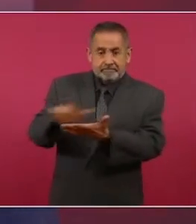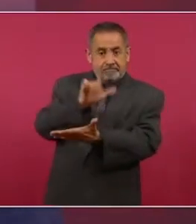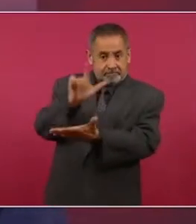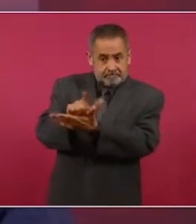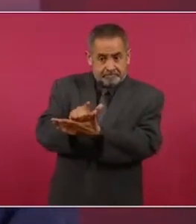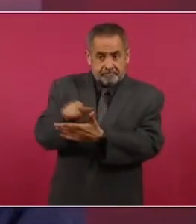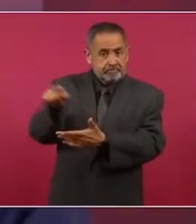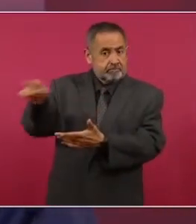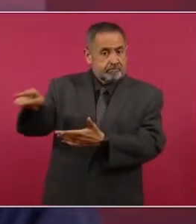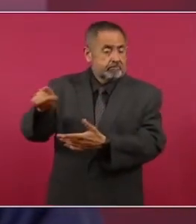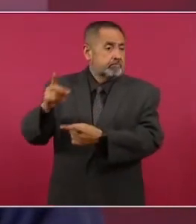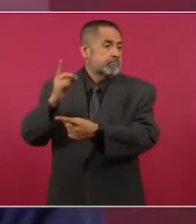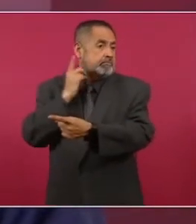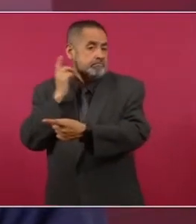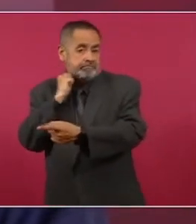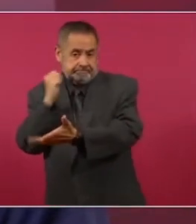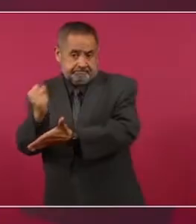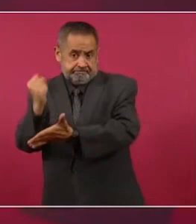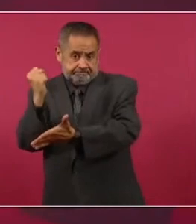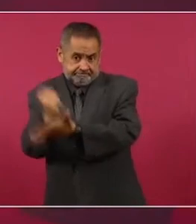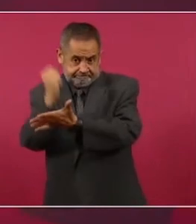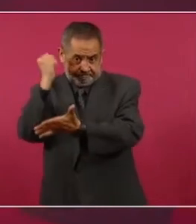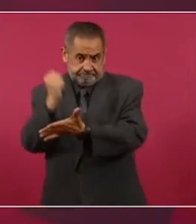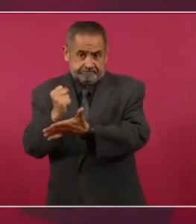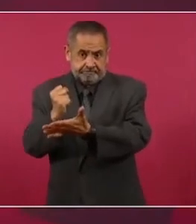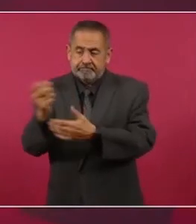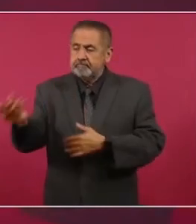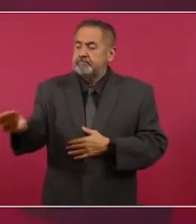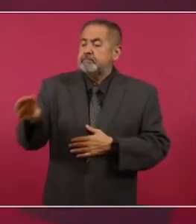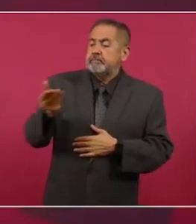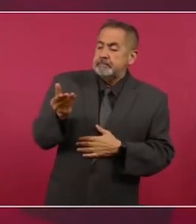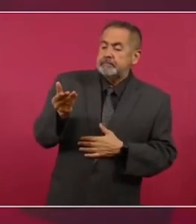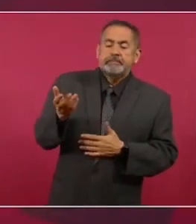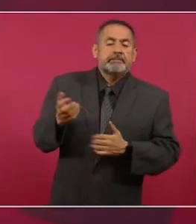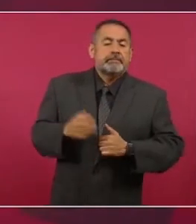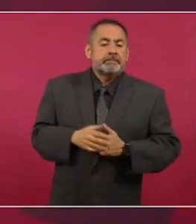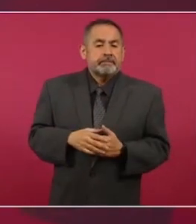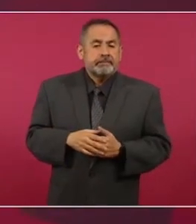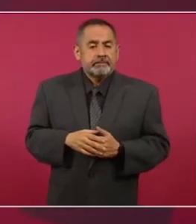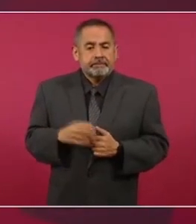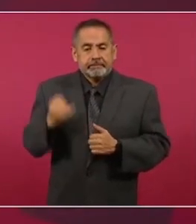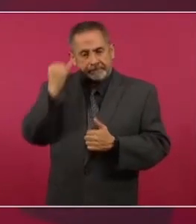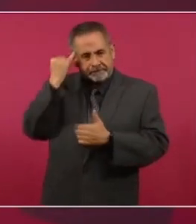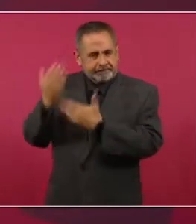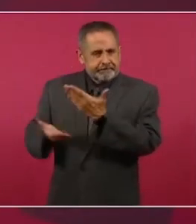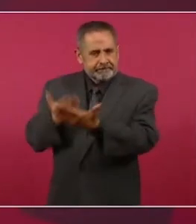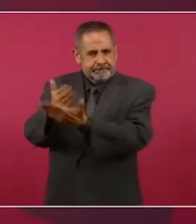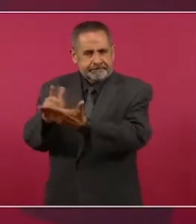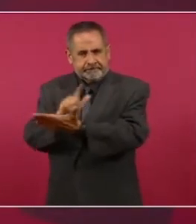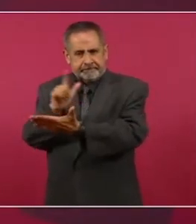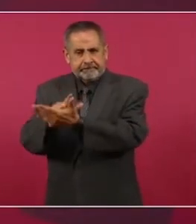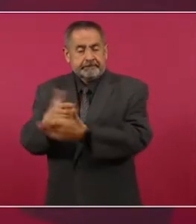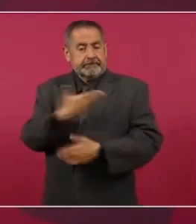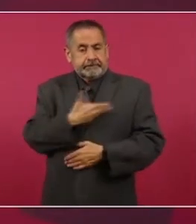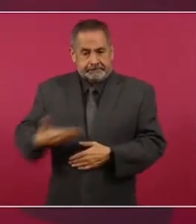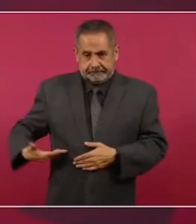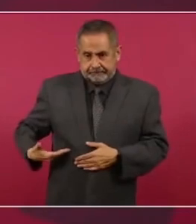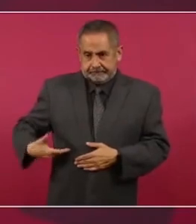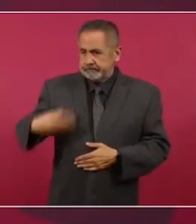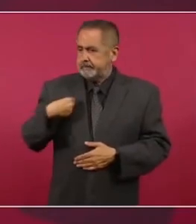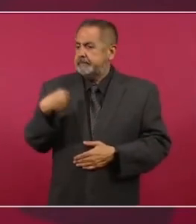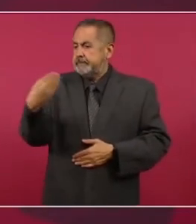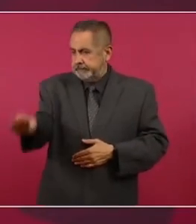enviada, una iniciativa de ley enviada por el Ejecutivo,